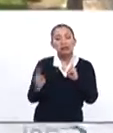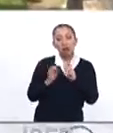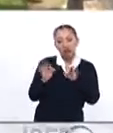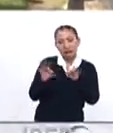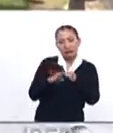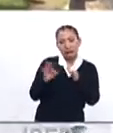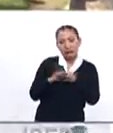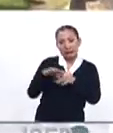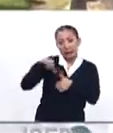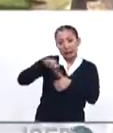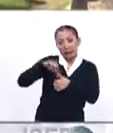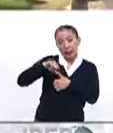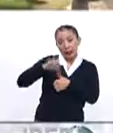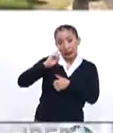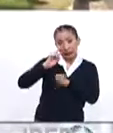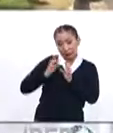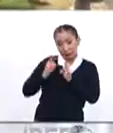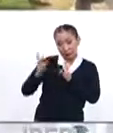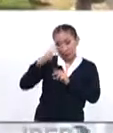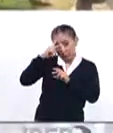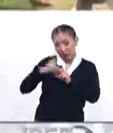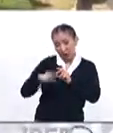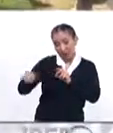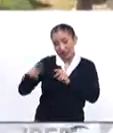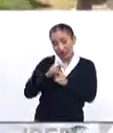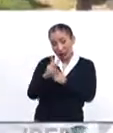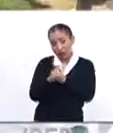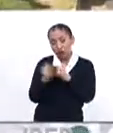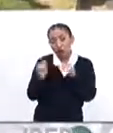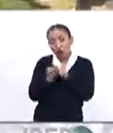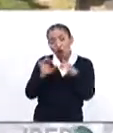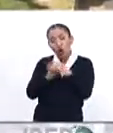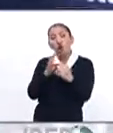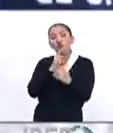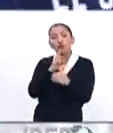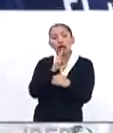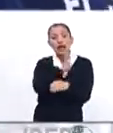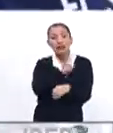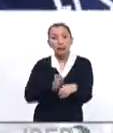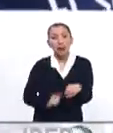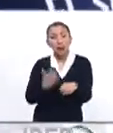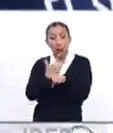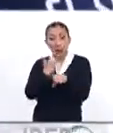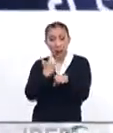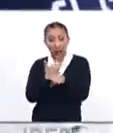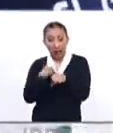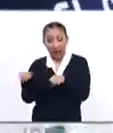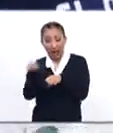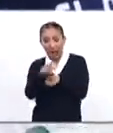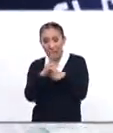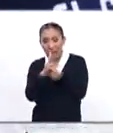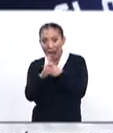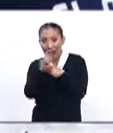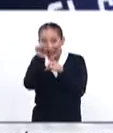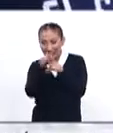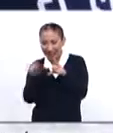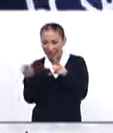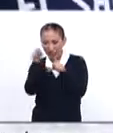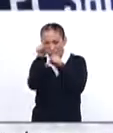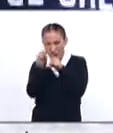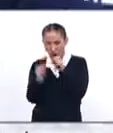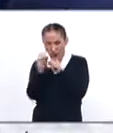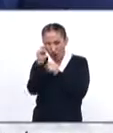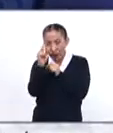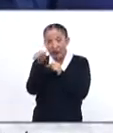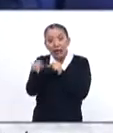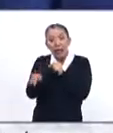centroamericano y además estos países junto con Honduras, El Salvador y Guatemala, que son países del Triángulo del Norte